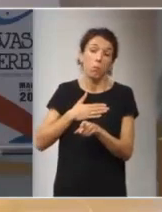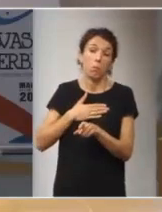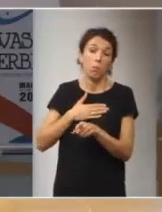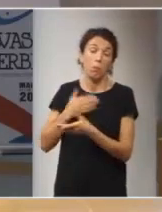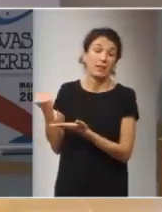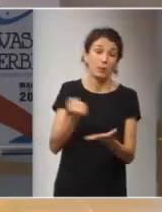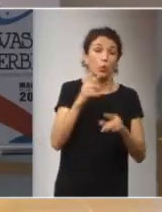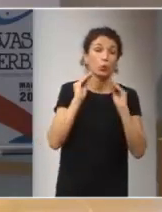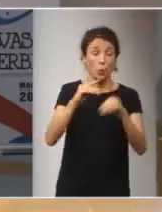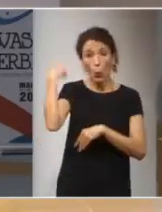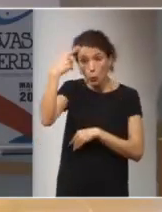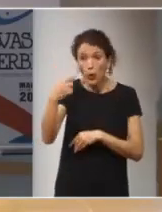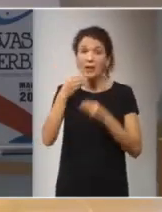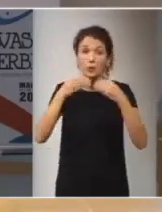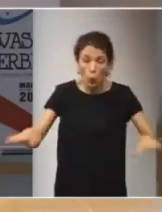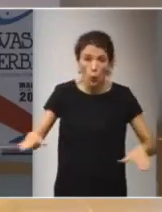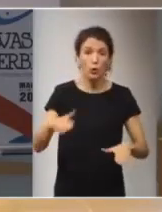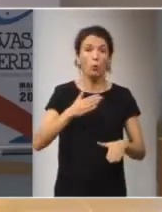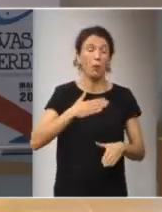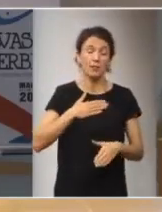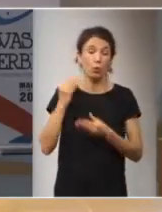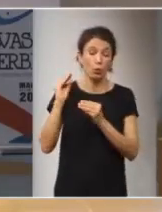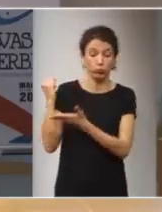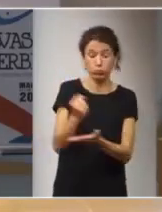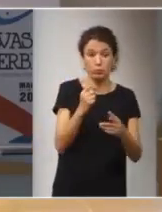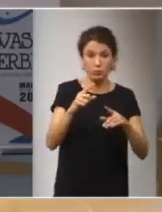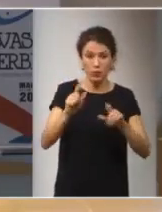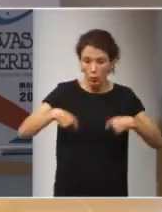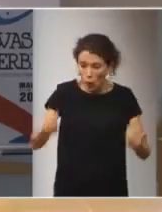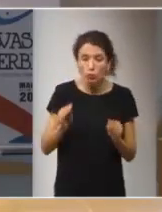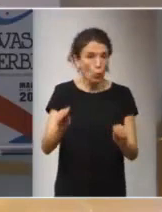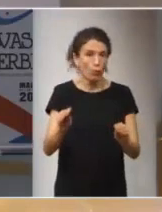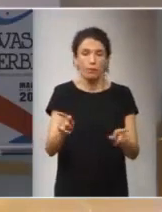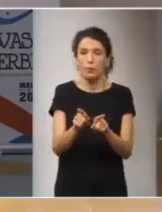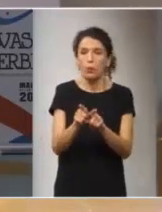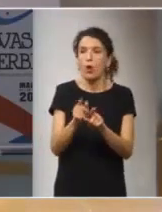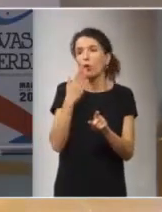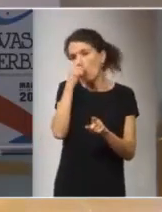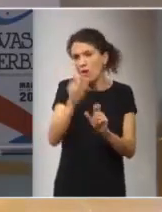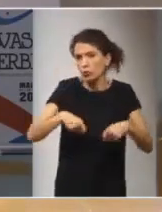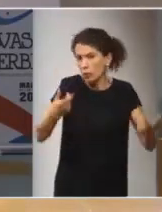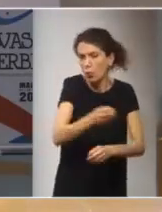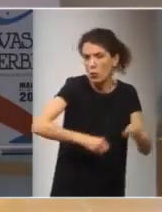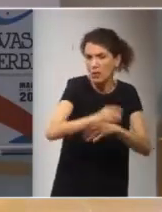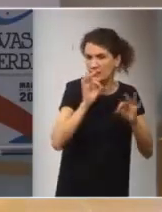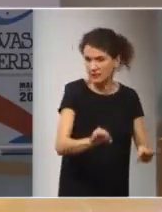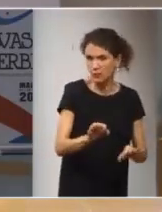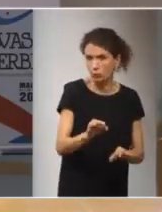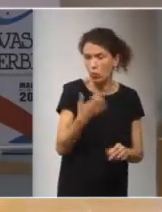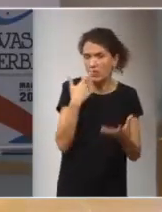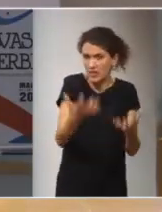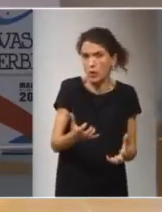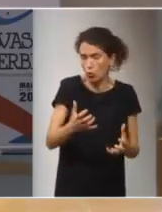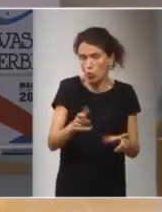cultural su patrimonio histórico su patrimonio natural reducido a un basurero nuclear a un desierto